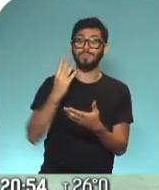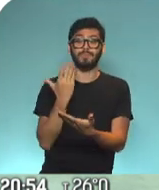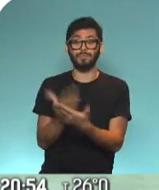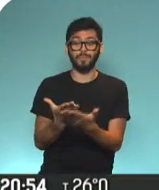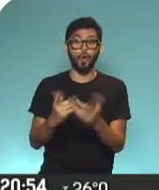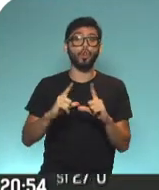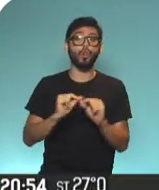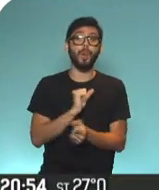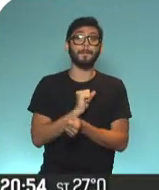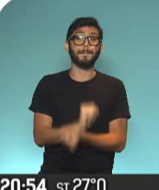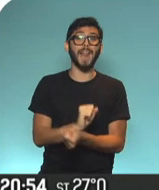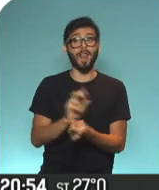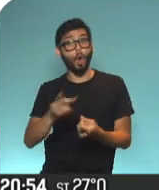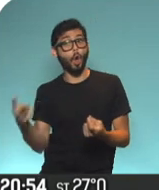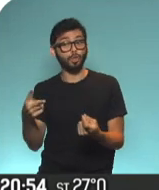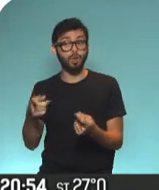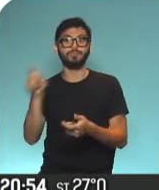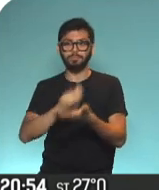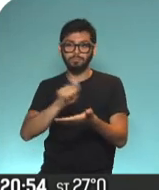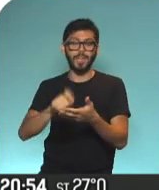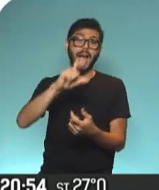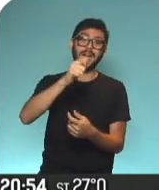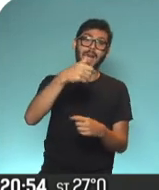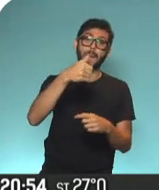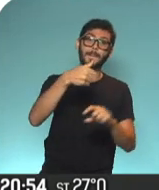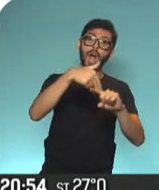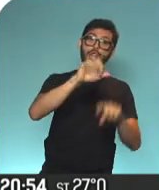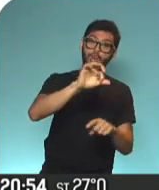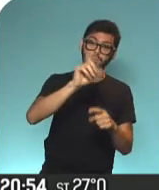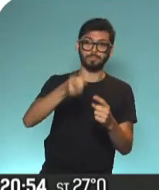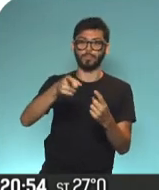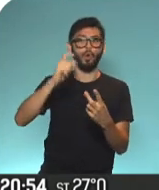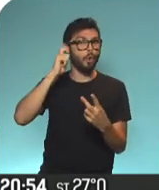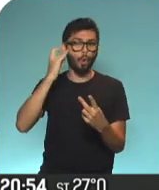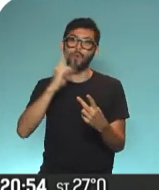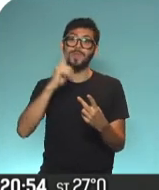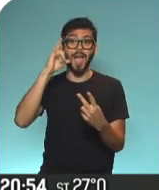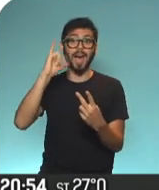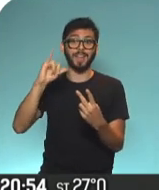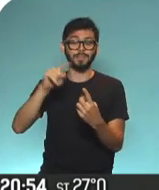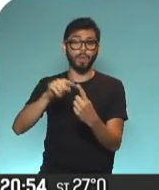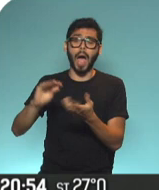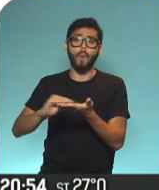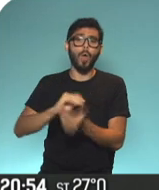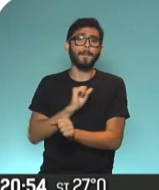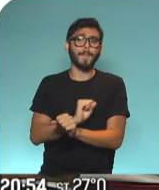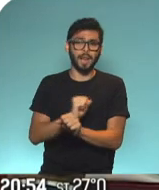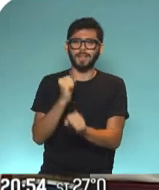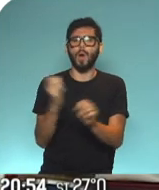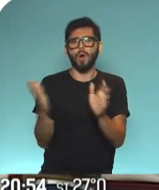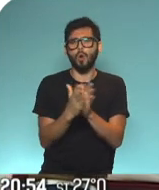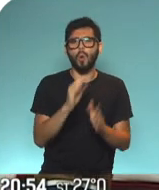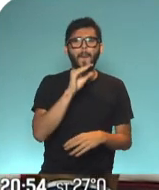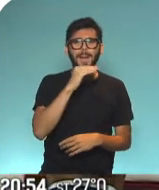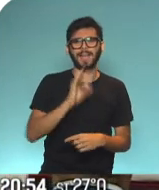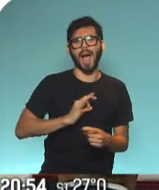Bueno, ese código penal lo habían elaborado entre Graciela Camaño y justamente Ramiro Gutiérrez, que es un penalista que trabaja con Sergio Massa hace muchos